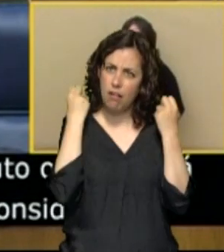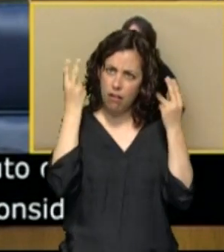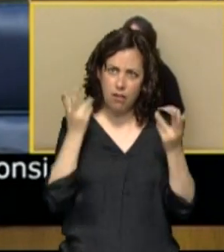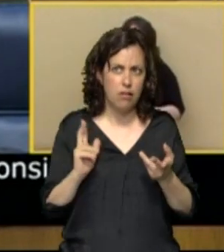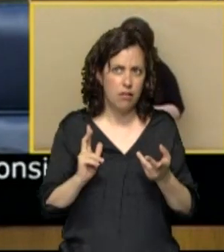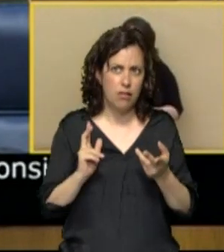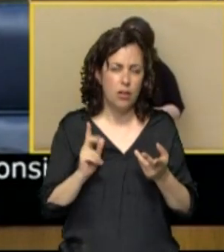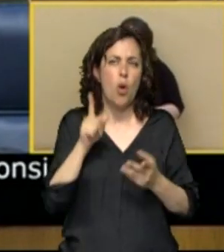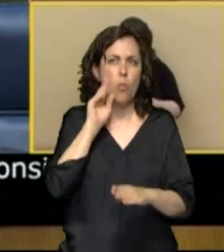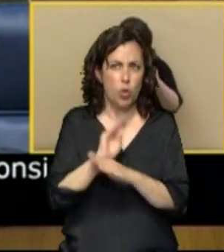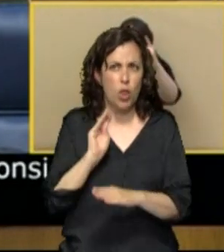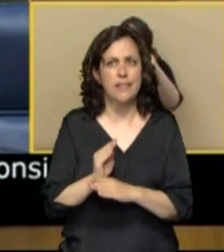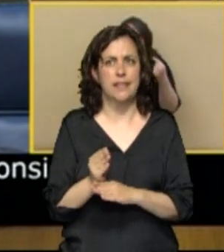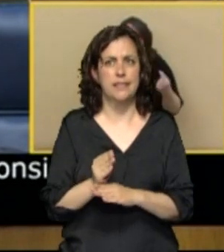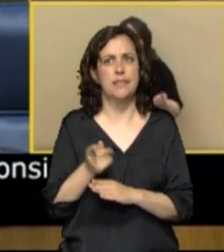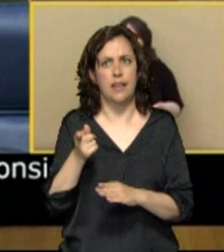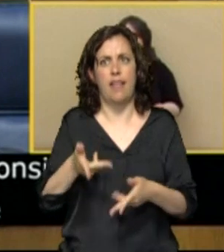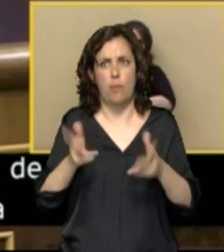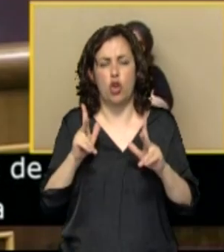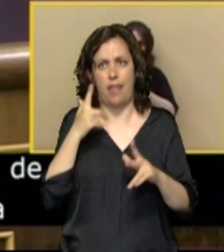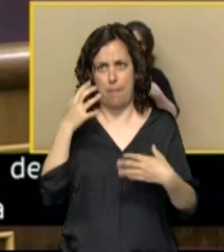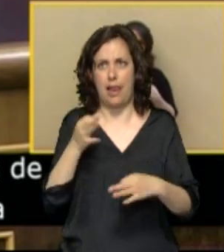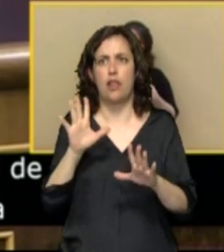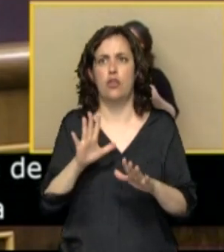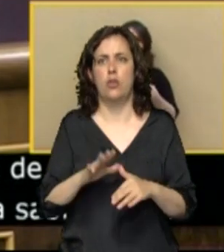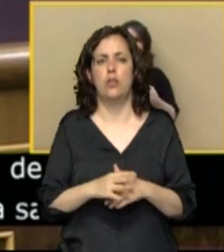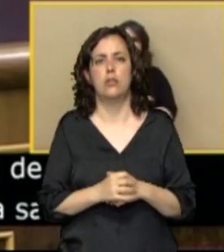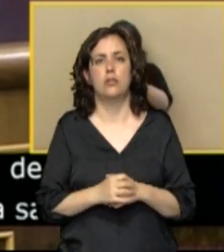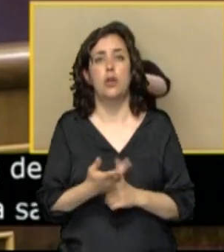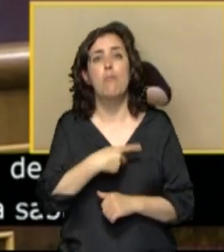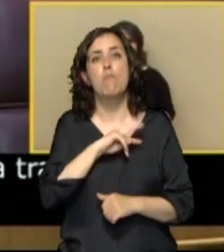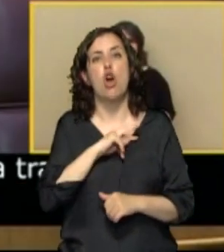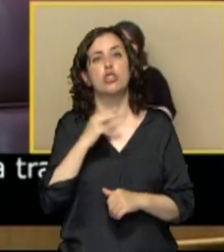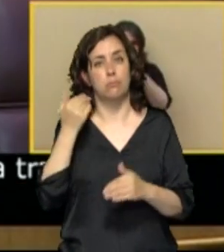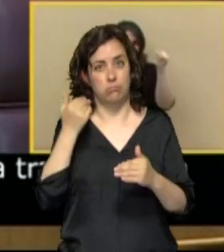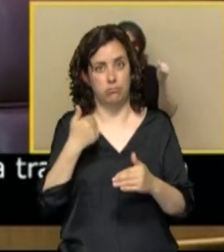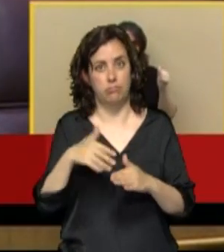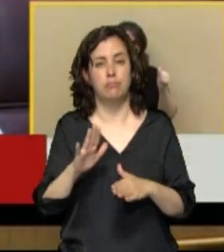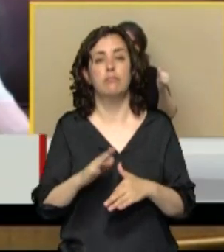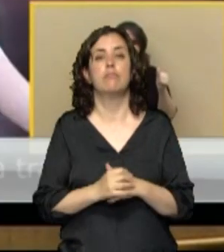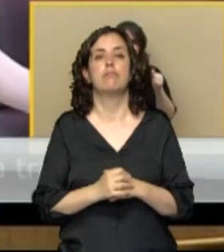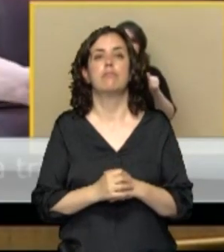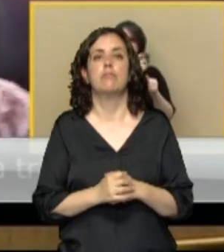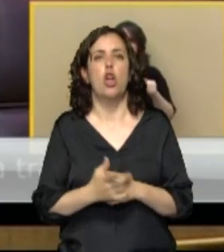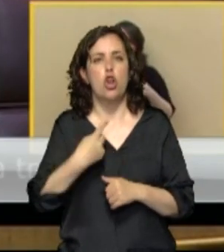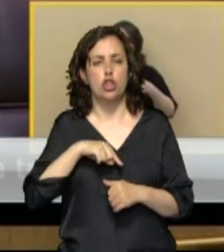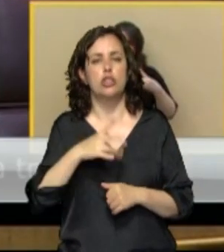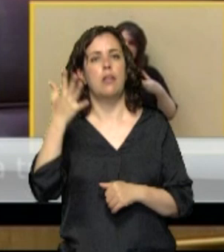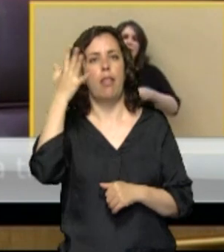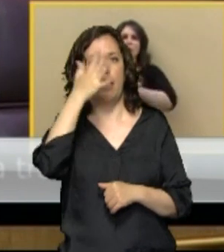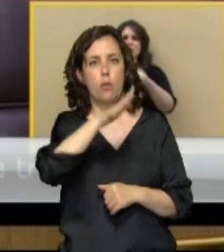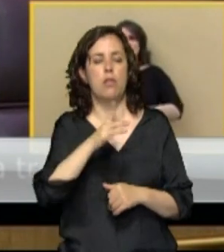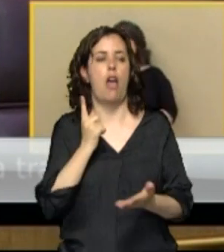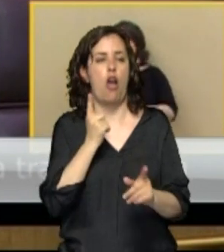prudentes, que nos estamos jugando la democracia, señoría. Vox va incluso más allá. Hemos interpuesto una querella contra la